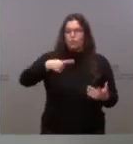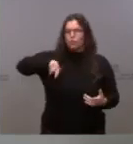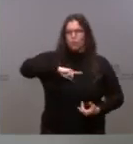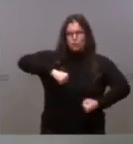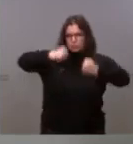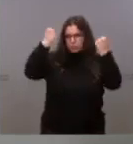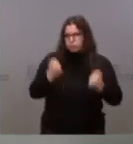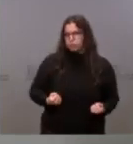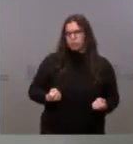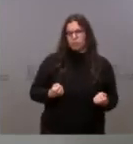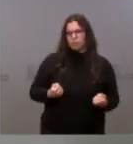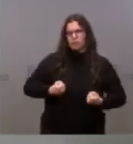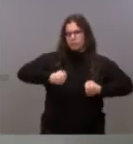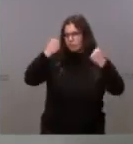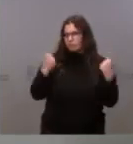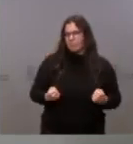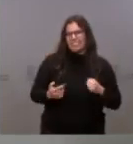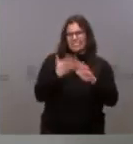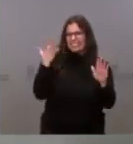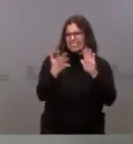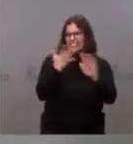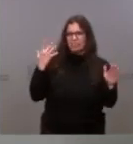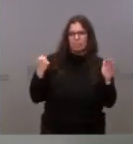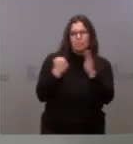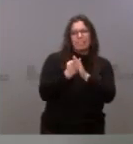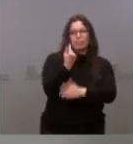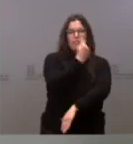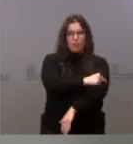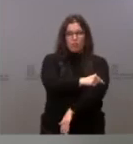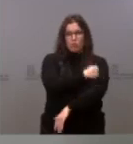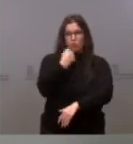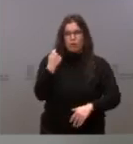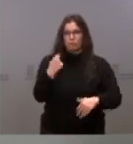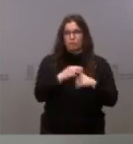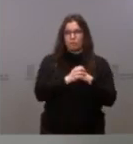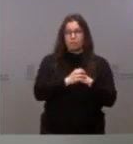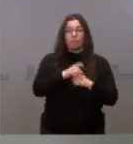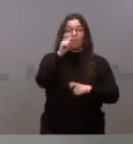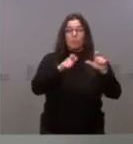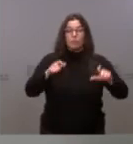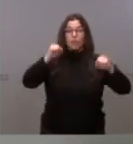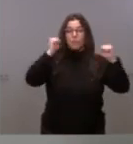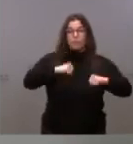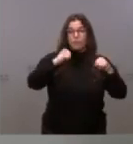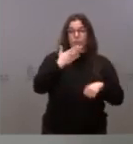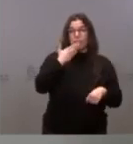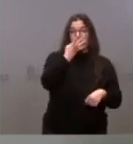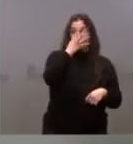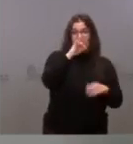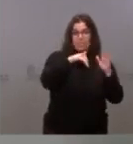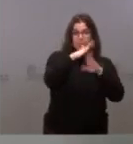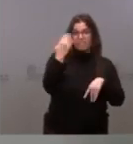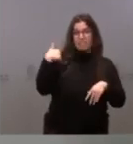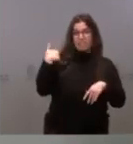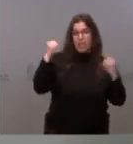nuestro primer empeño, nuestro empeño va a ser acelerar al máximo esa vacunación, tanto en las personas mayores de 40 años, según se ha aprobado la